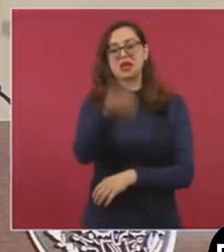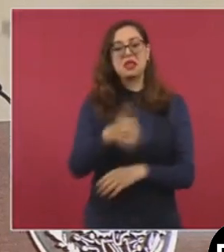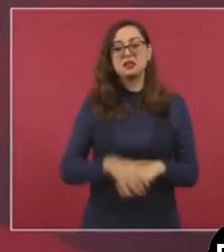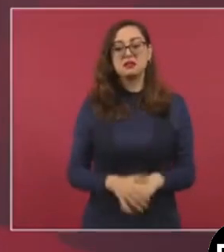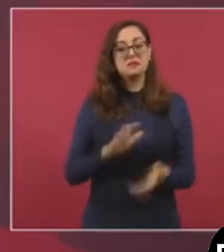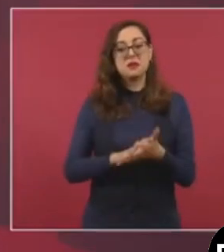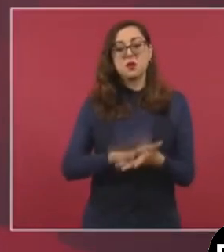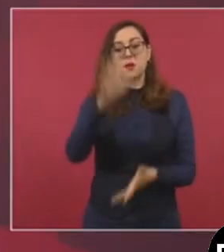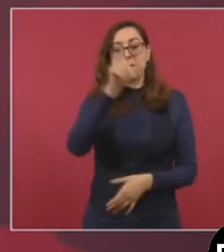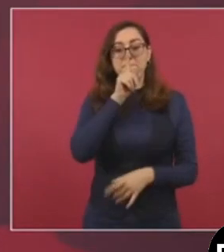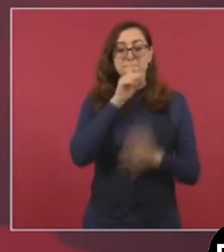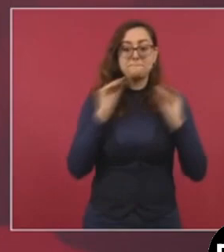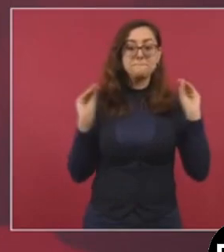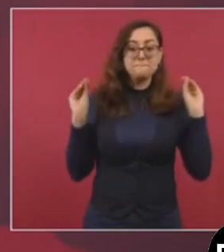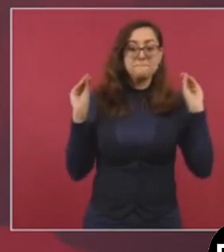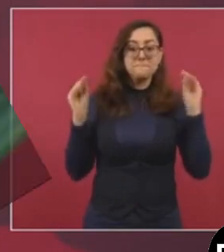mayoría guardó silencio.